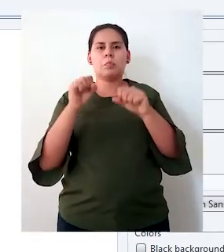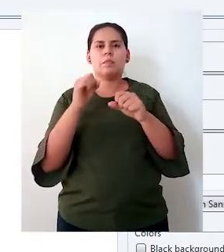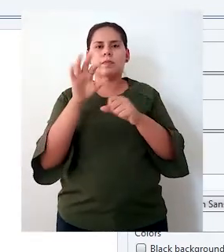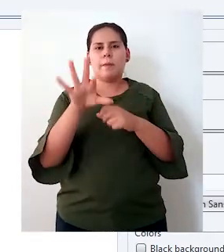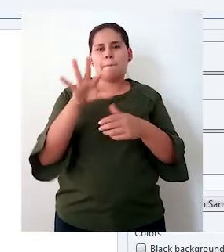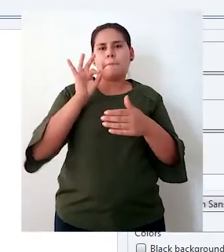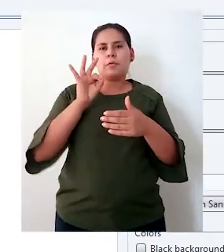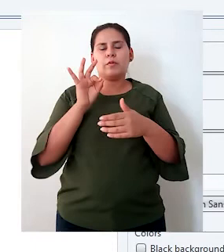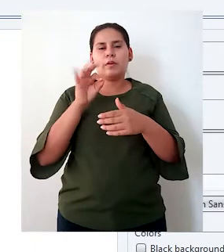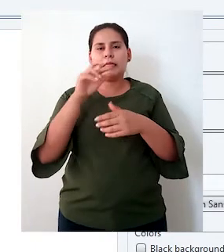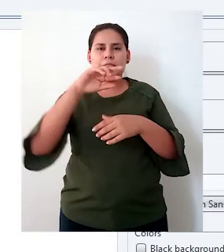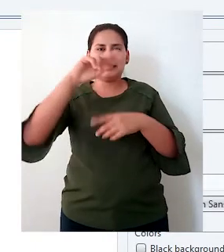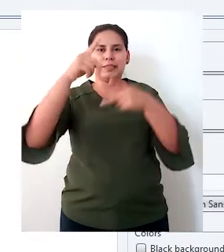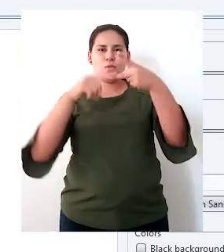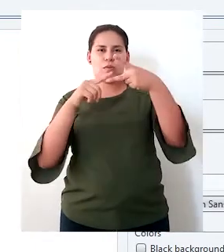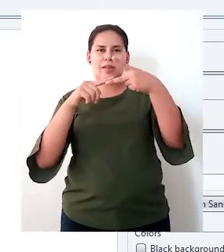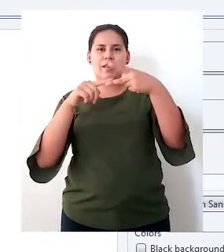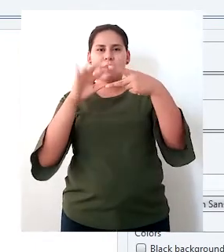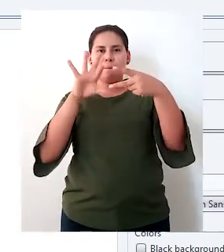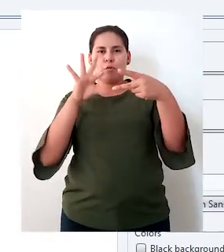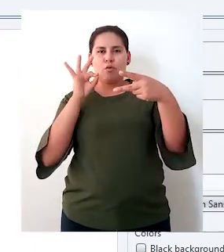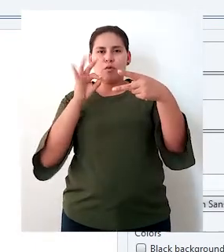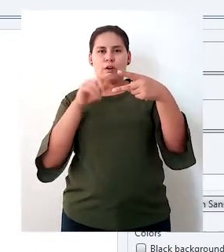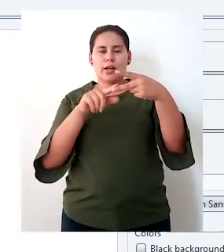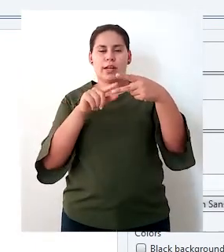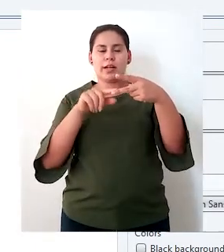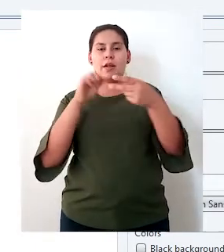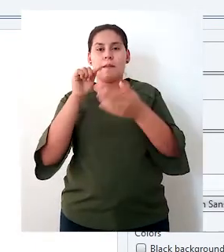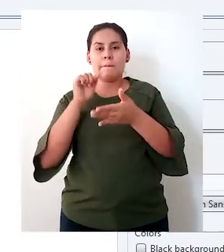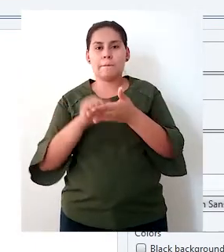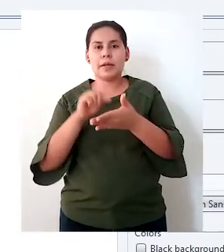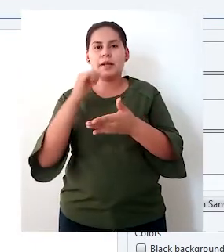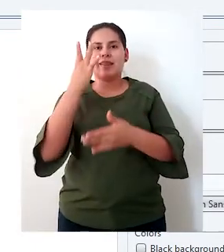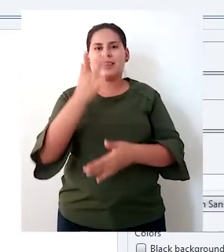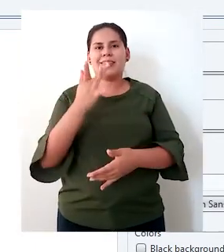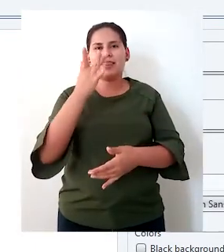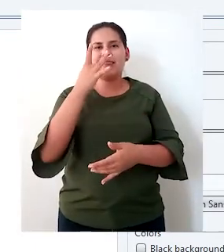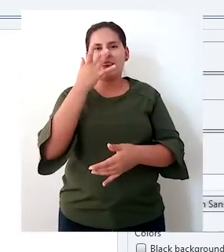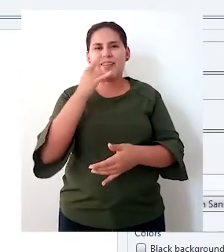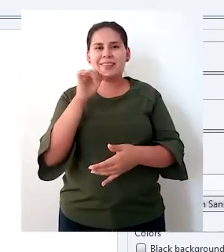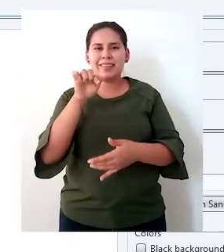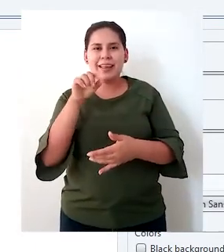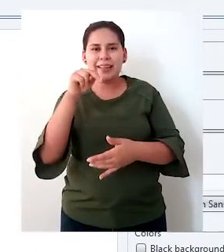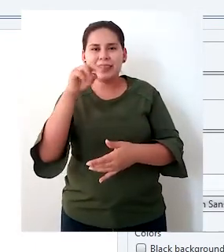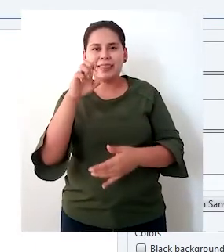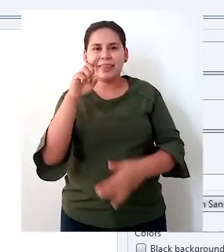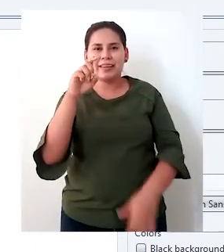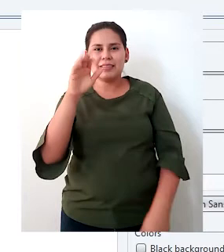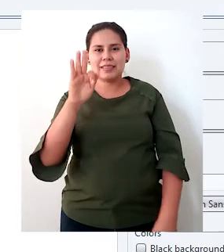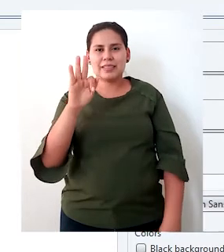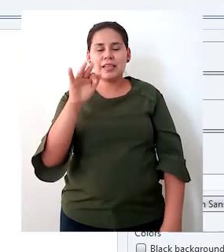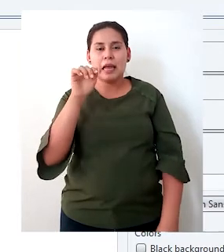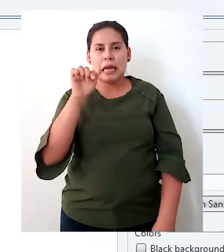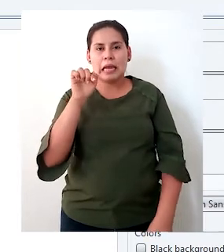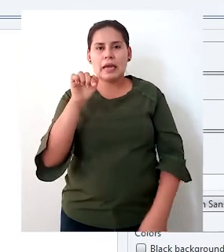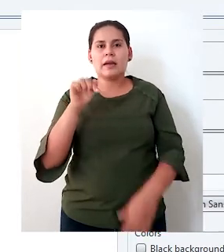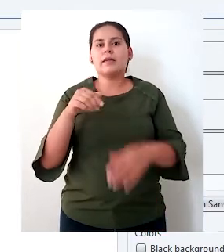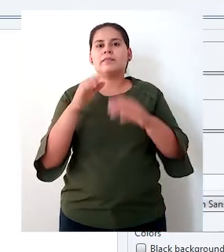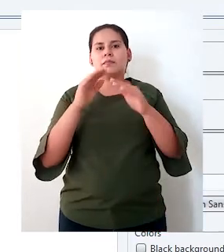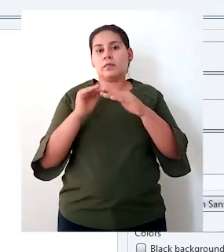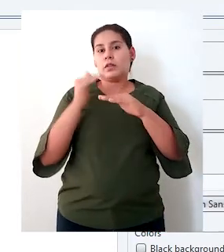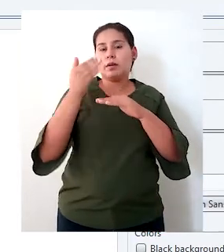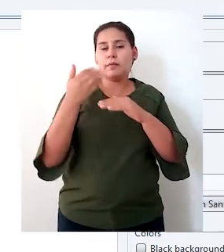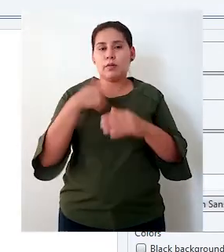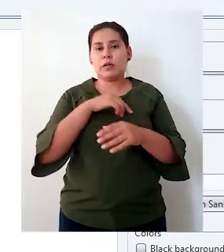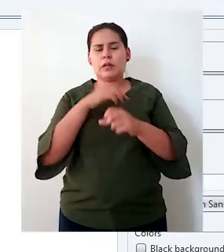vamos a seleccionar esta segunda opción. Hacemos clic en el botón Next. Aquí en este caso, como estamos